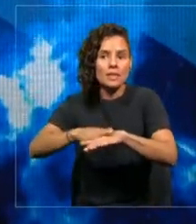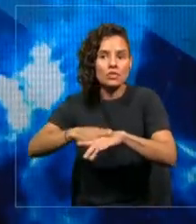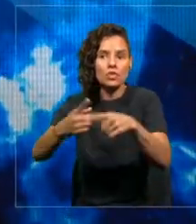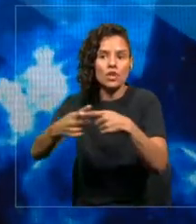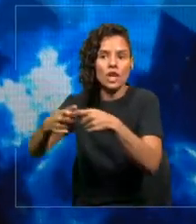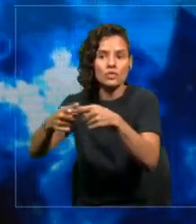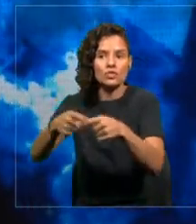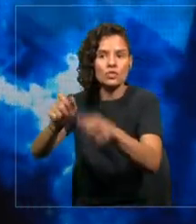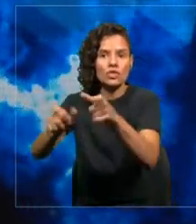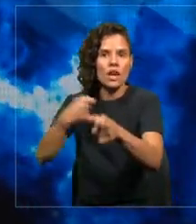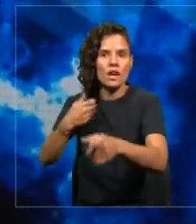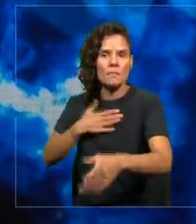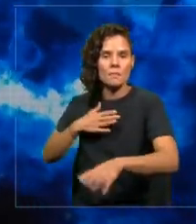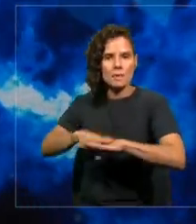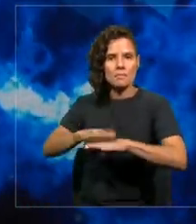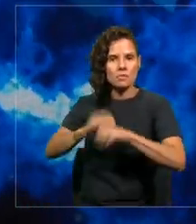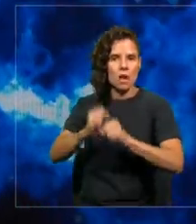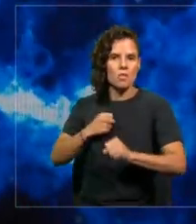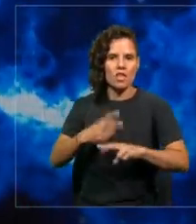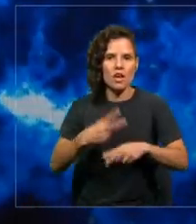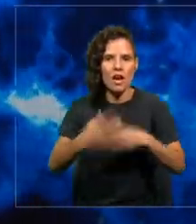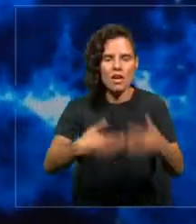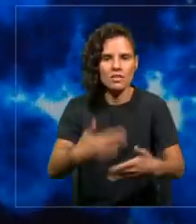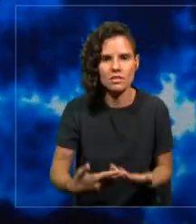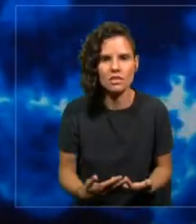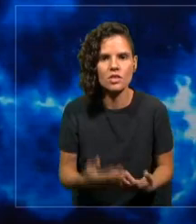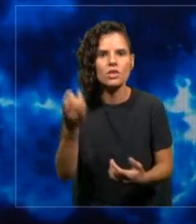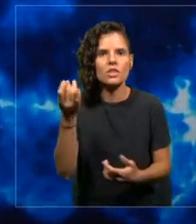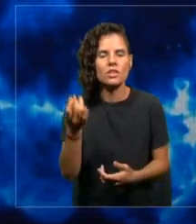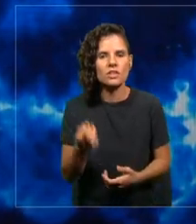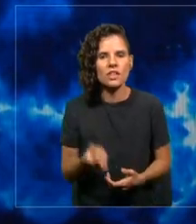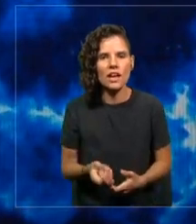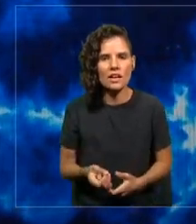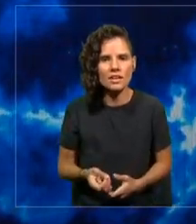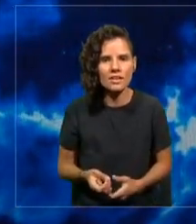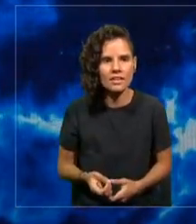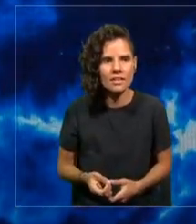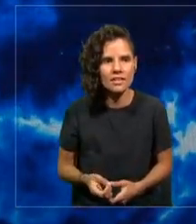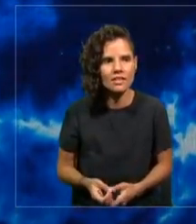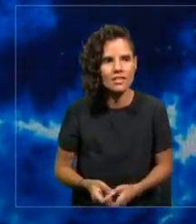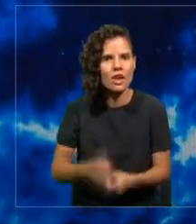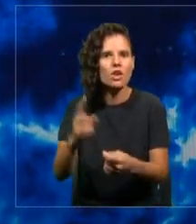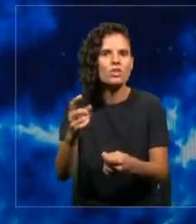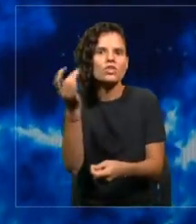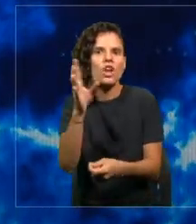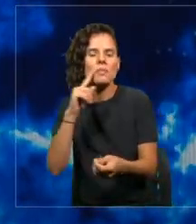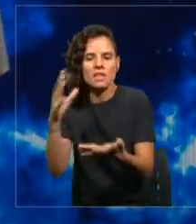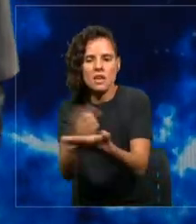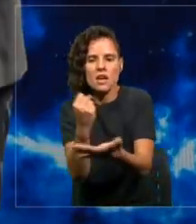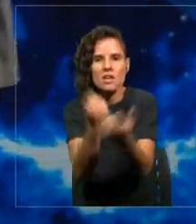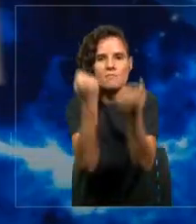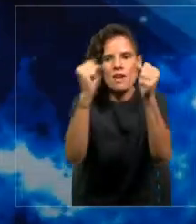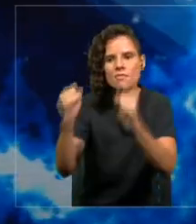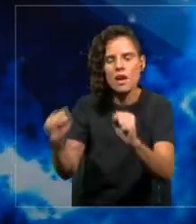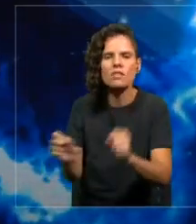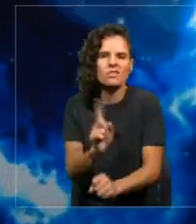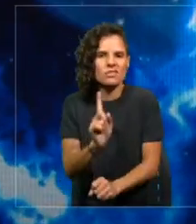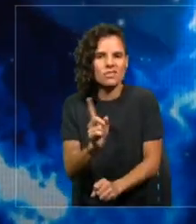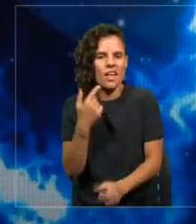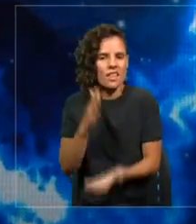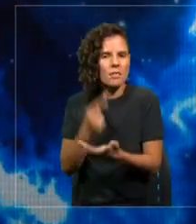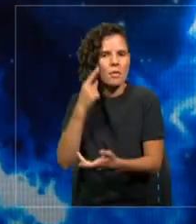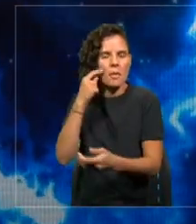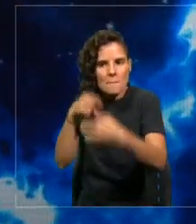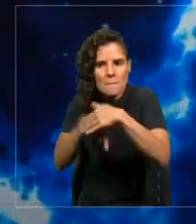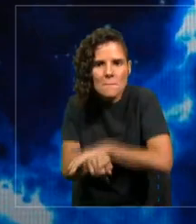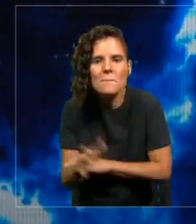Tenemos que hacer más que generar profits. Es importante generar muy buenos rendimientos económicos. Sí, para